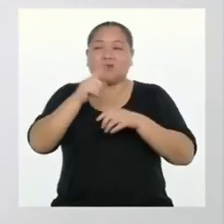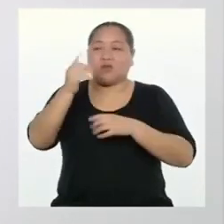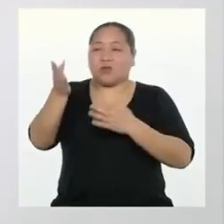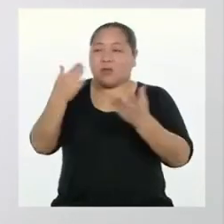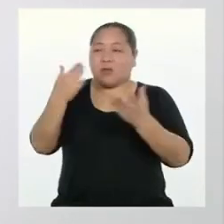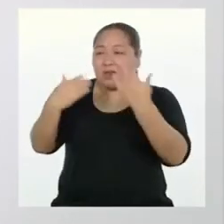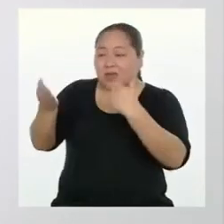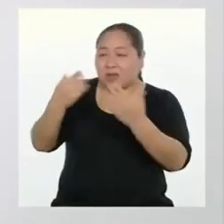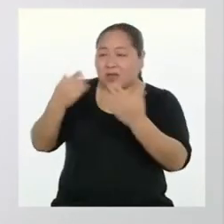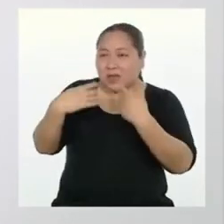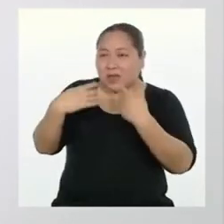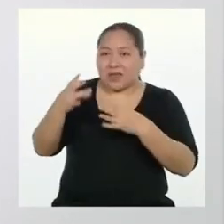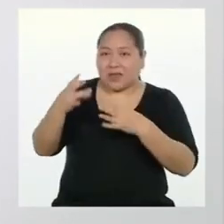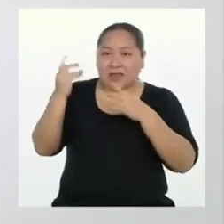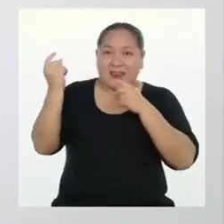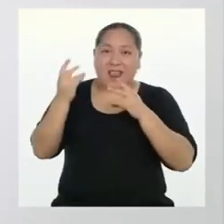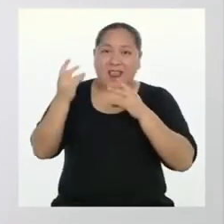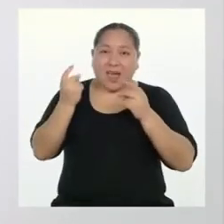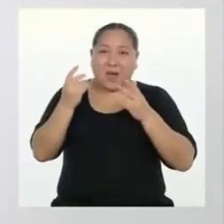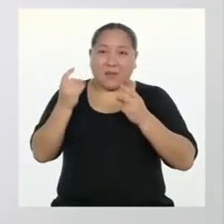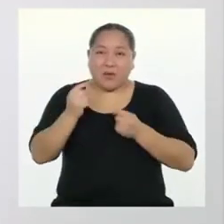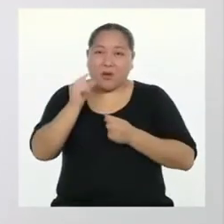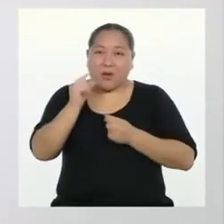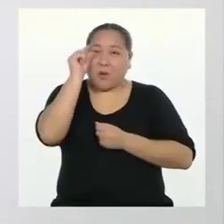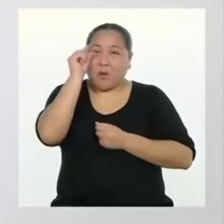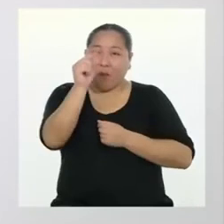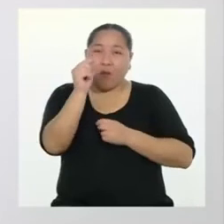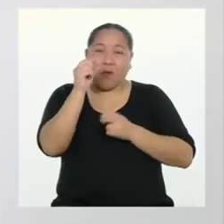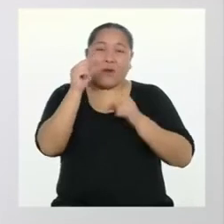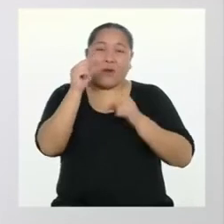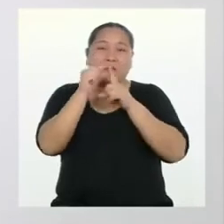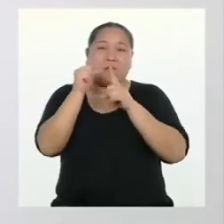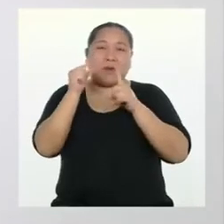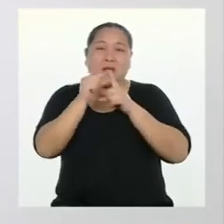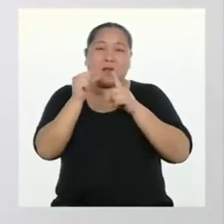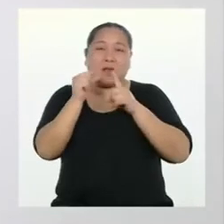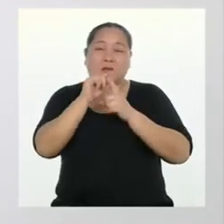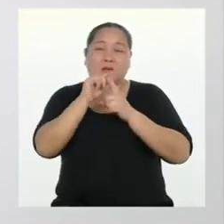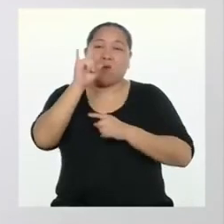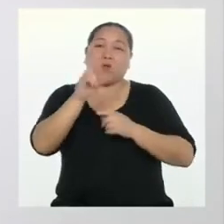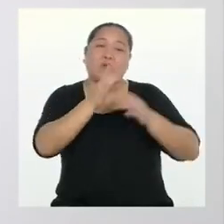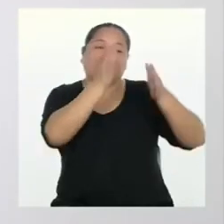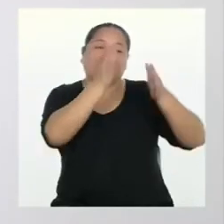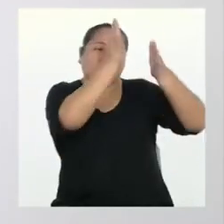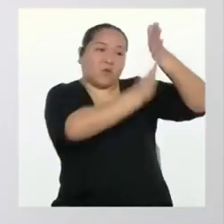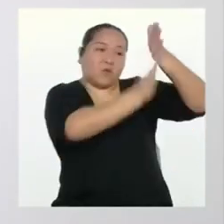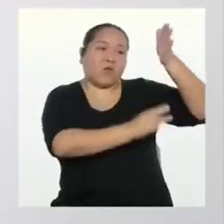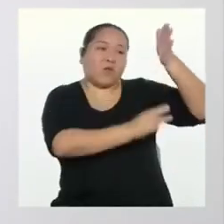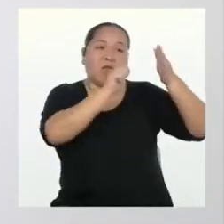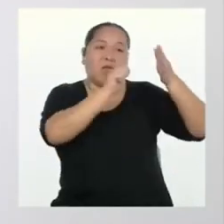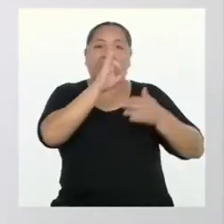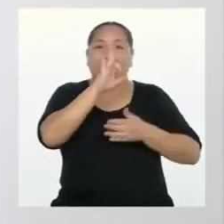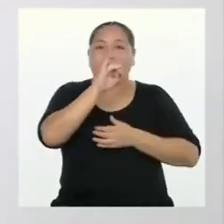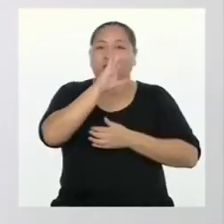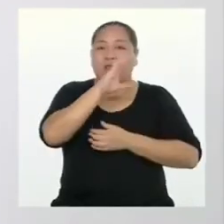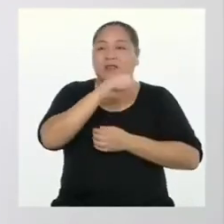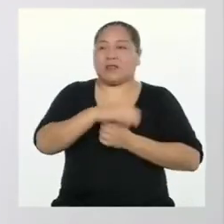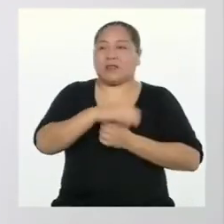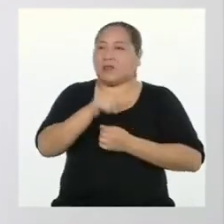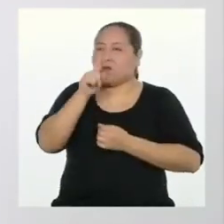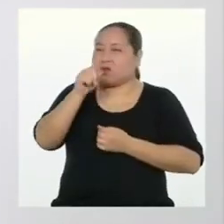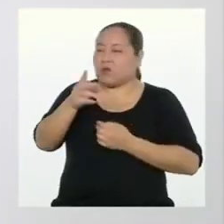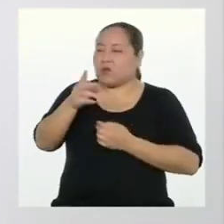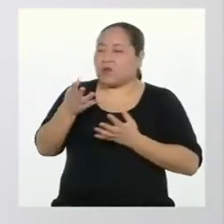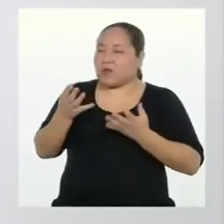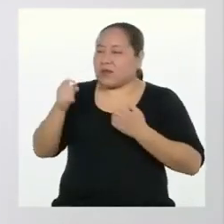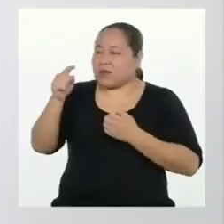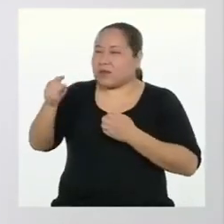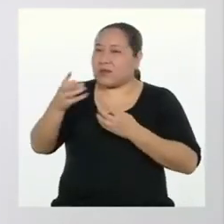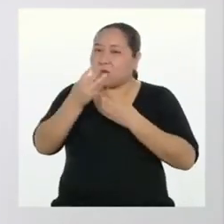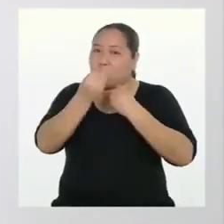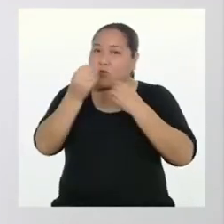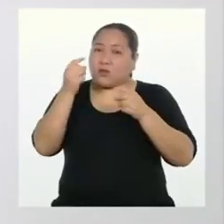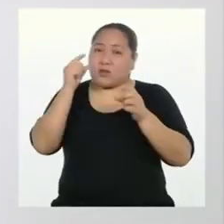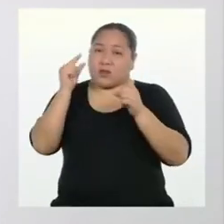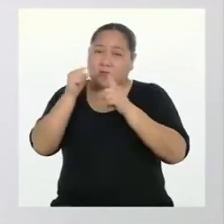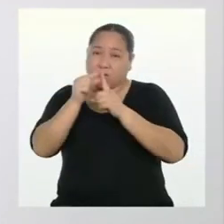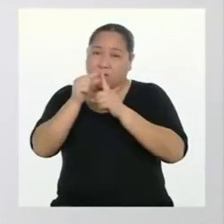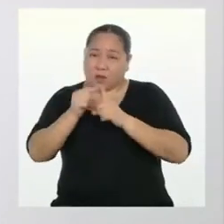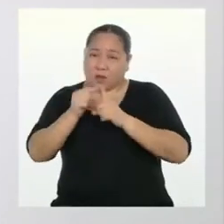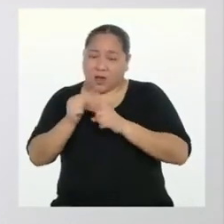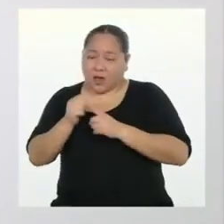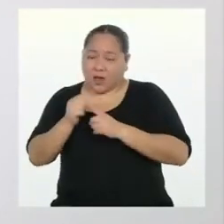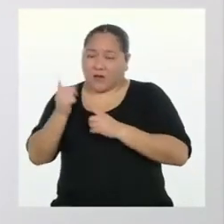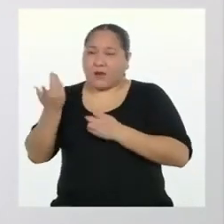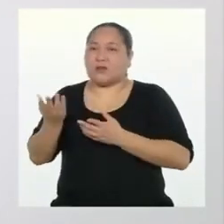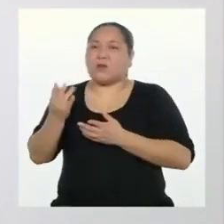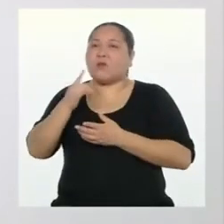destinatario rápidamente con pocas palabras, puedes usar un afiche. Si quieres apelar con muchas palabras,